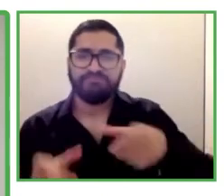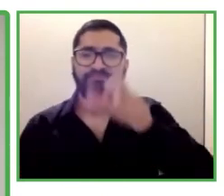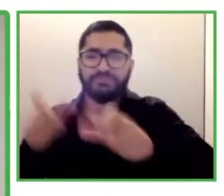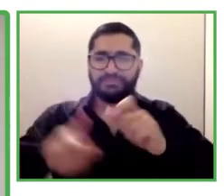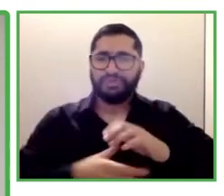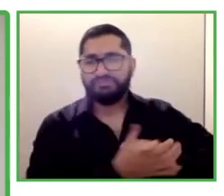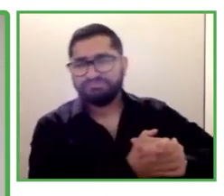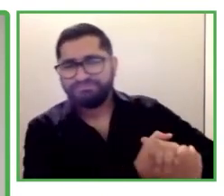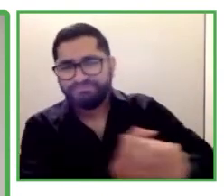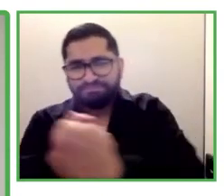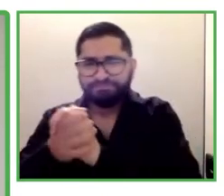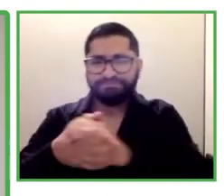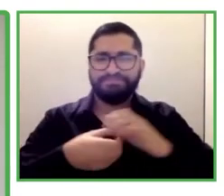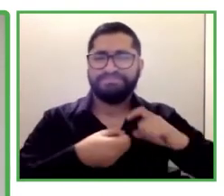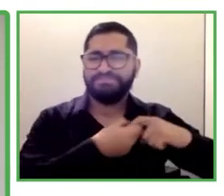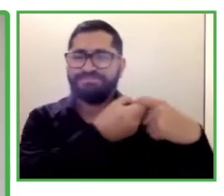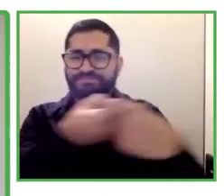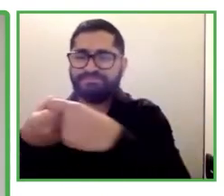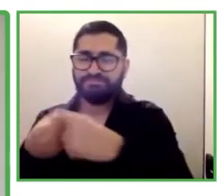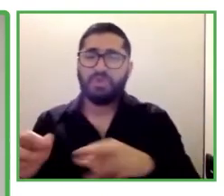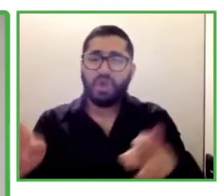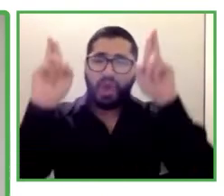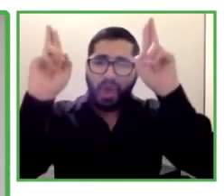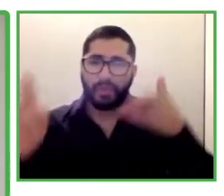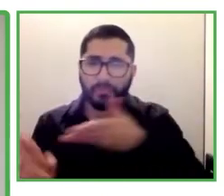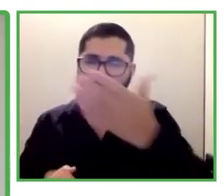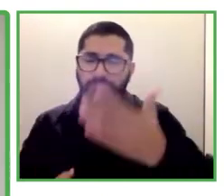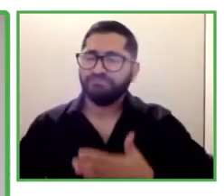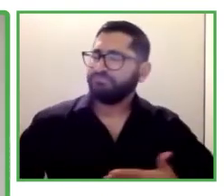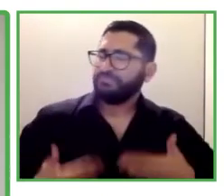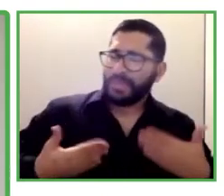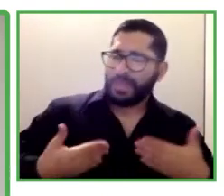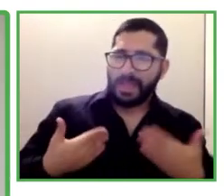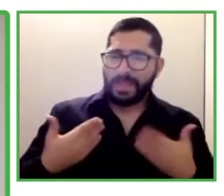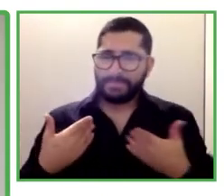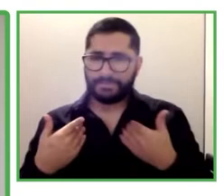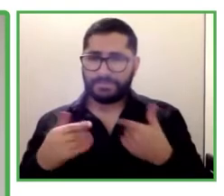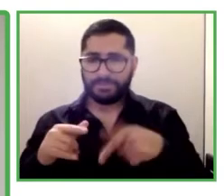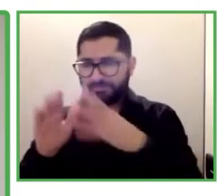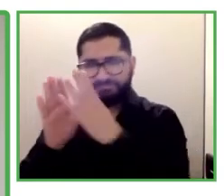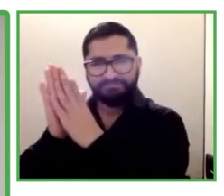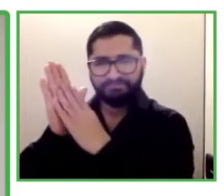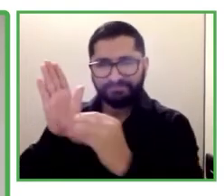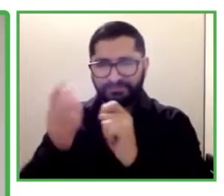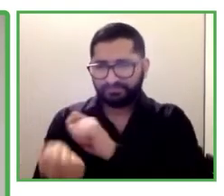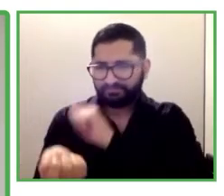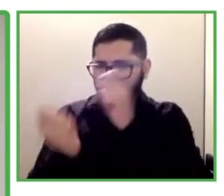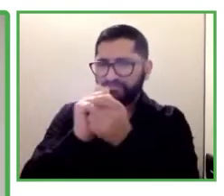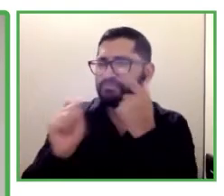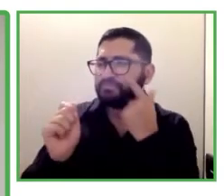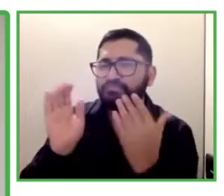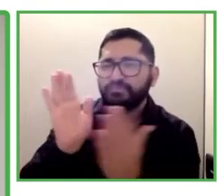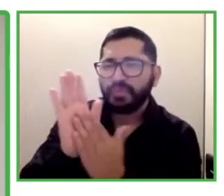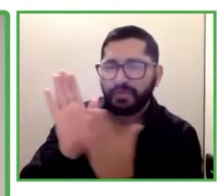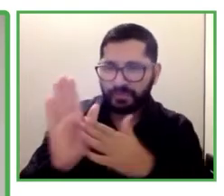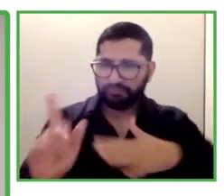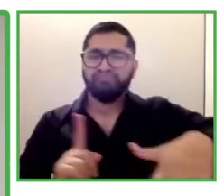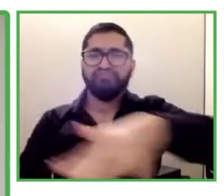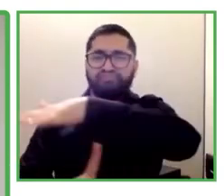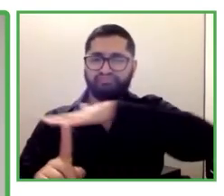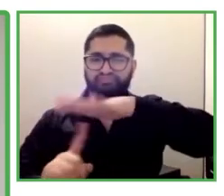inspirados para poder replicar los modelos probados en sus contextos y también ser partners de replicación.